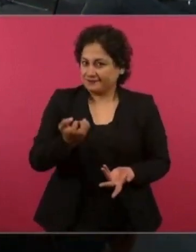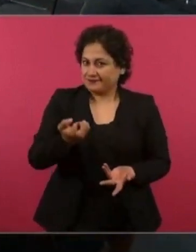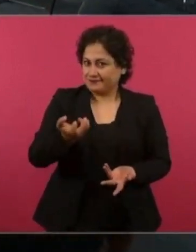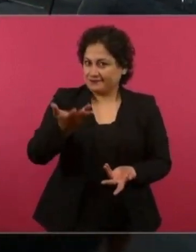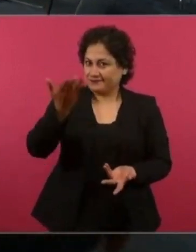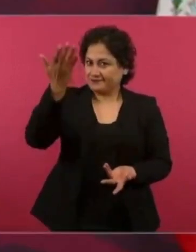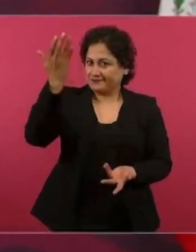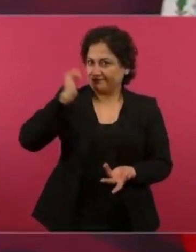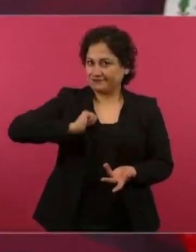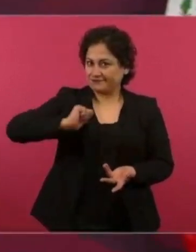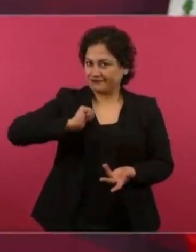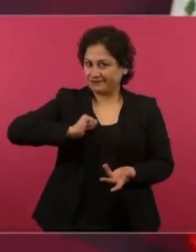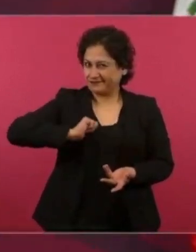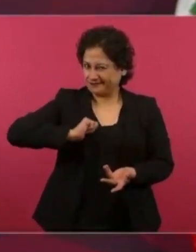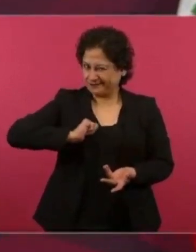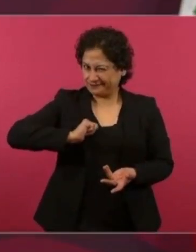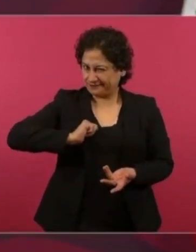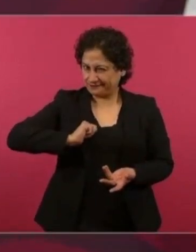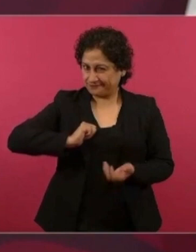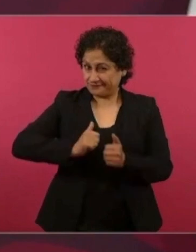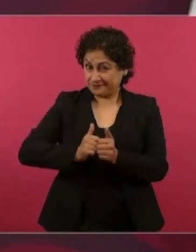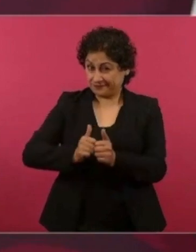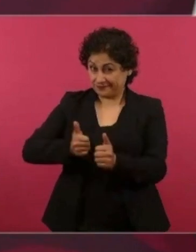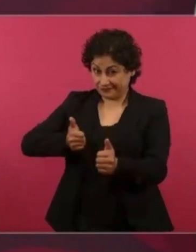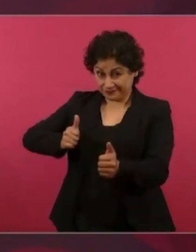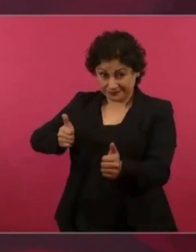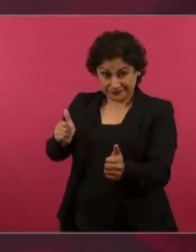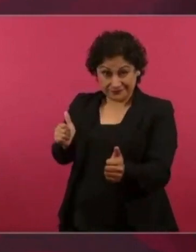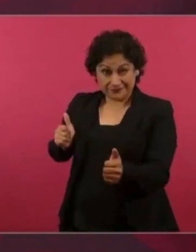esa época de atraso.